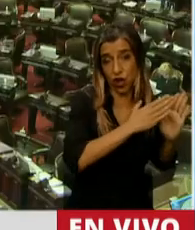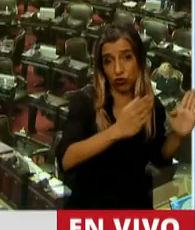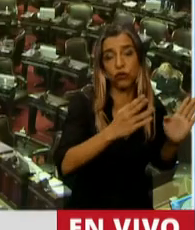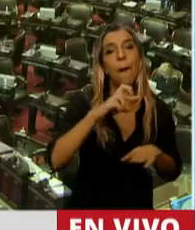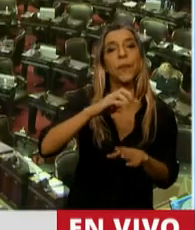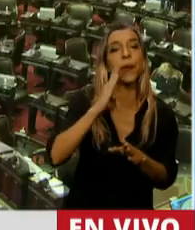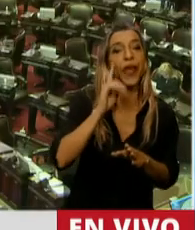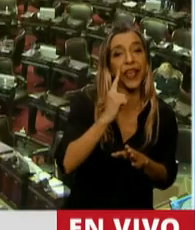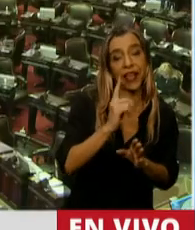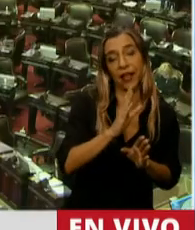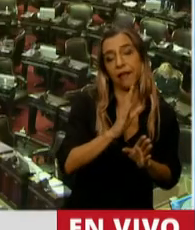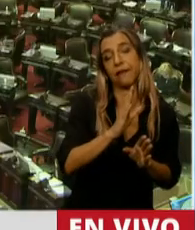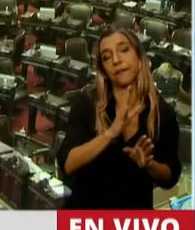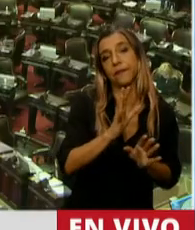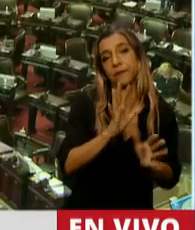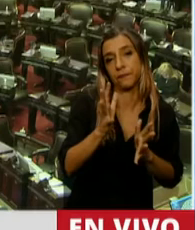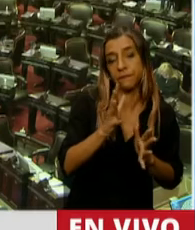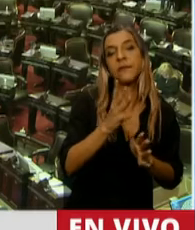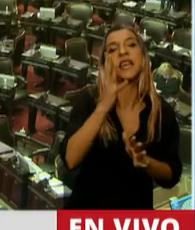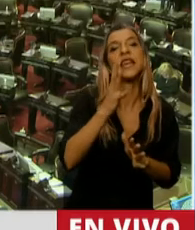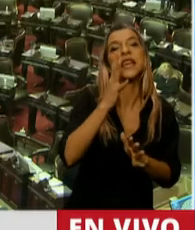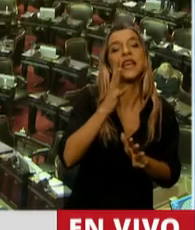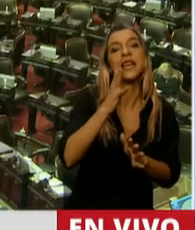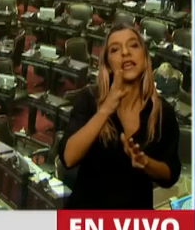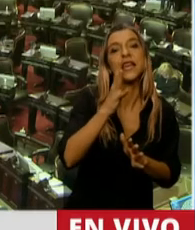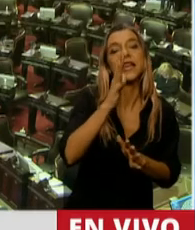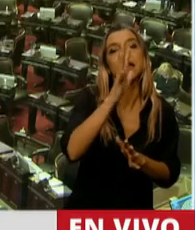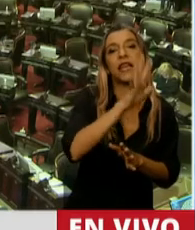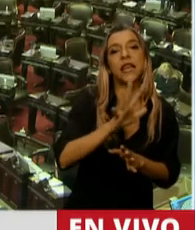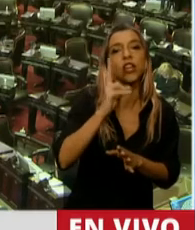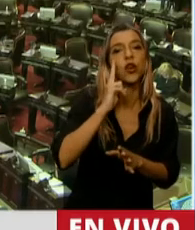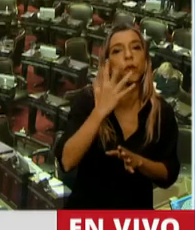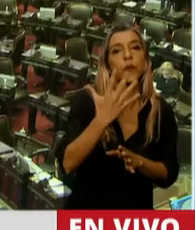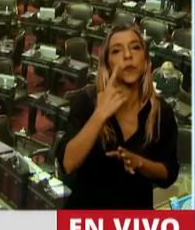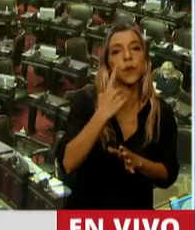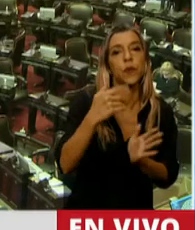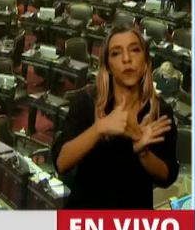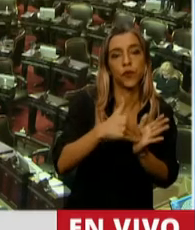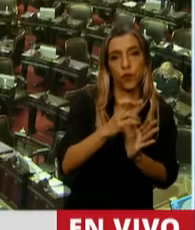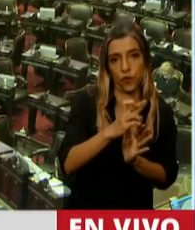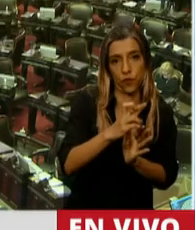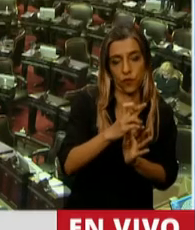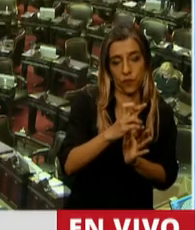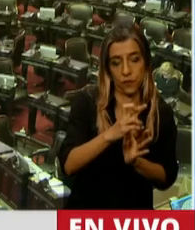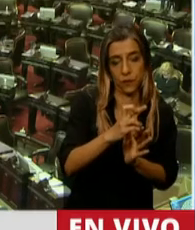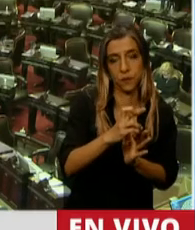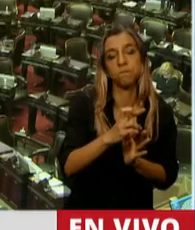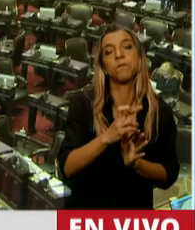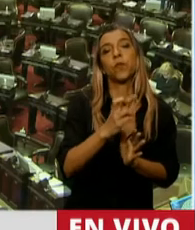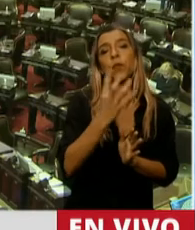estimado de 595 mil millones de dólares. 4 años de gobierno